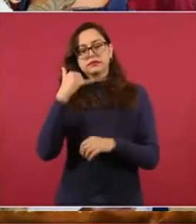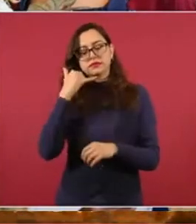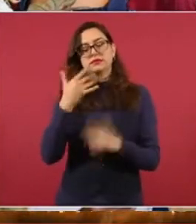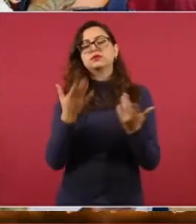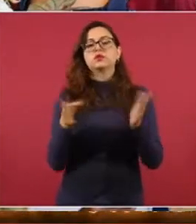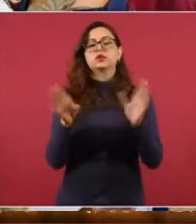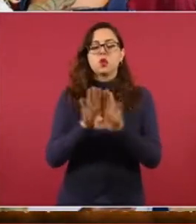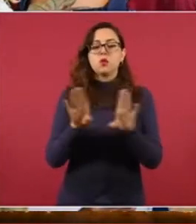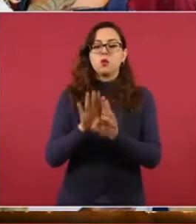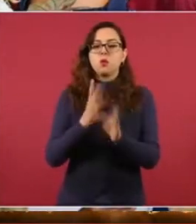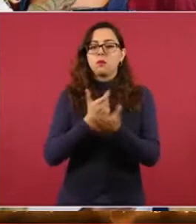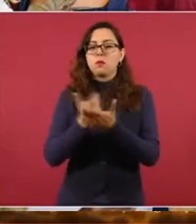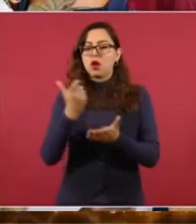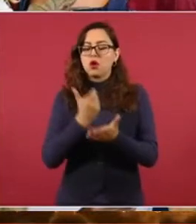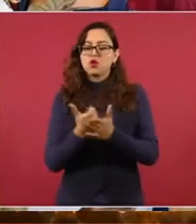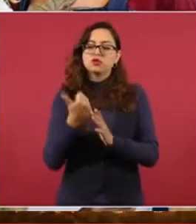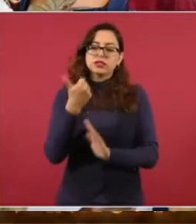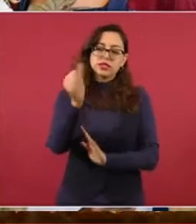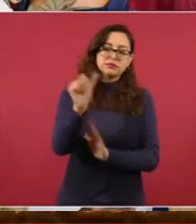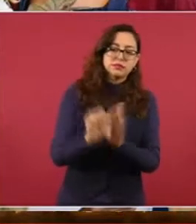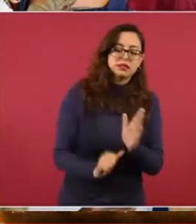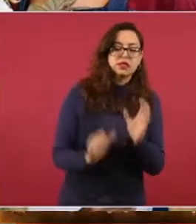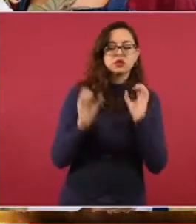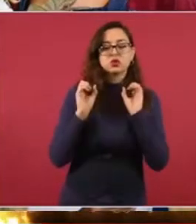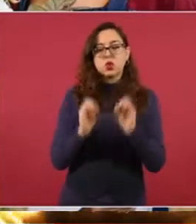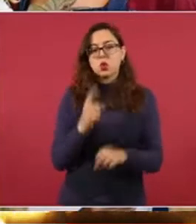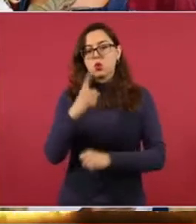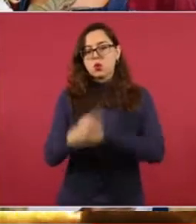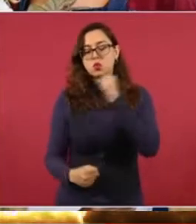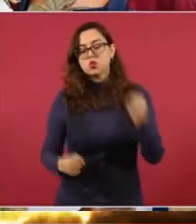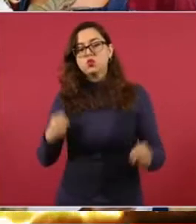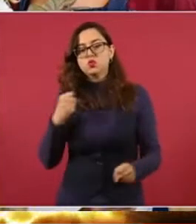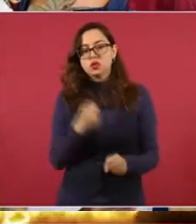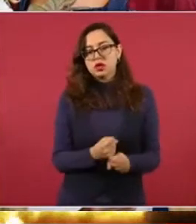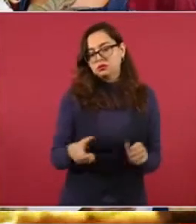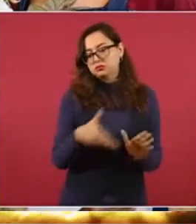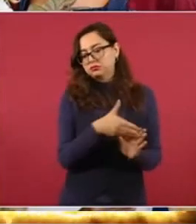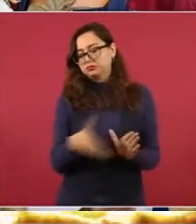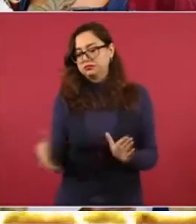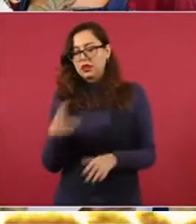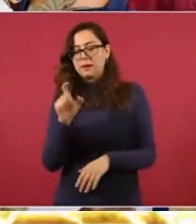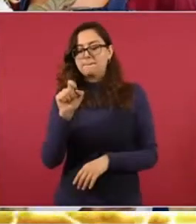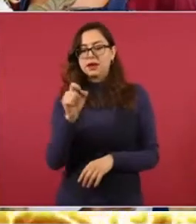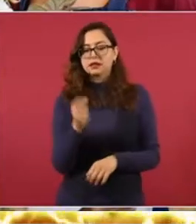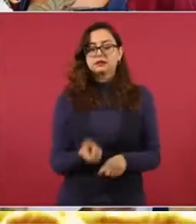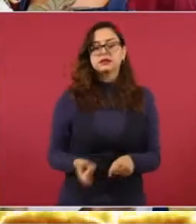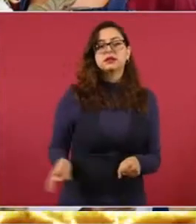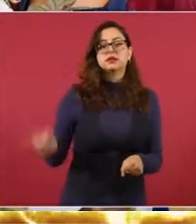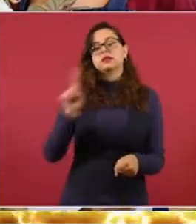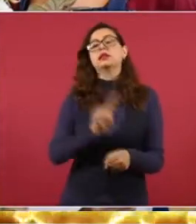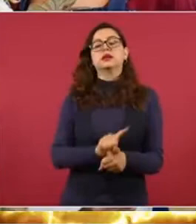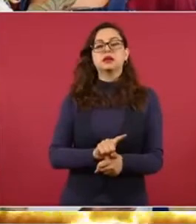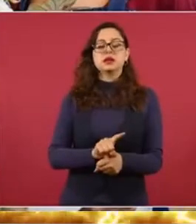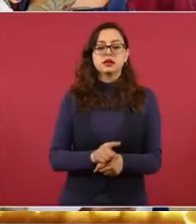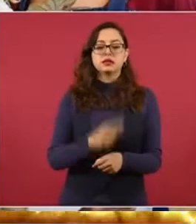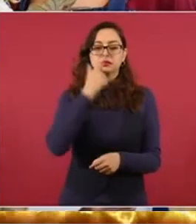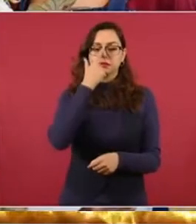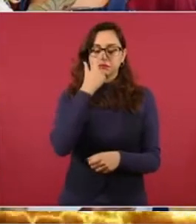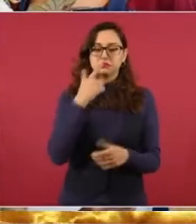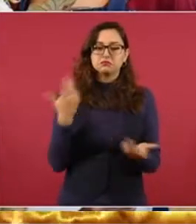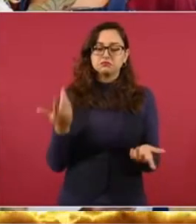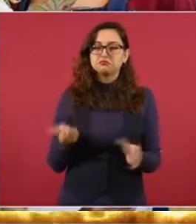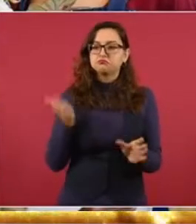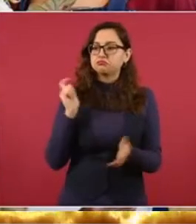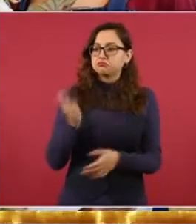En los periodos subsecuentes, considerando la información proporcionada, el IMSS le enviará a cada periodo por correo electrónico la línea de